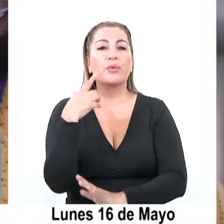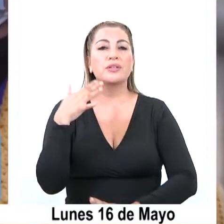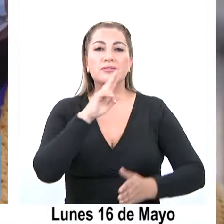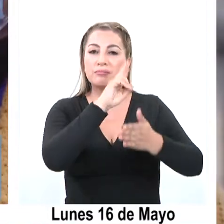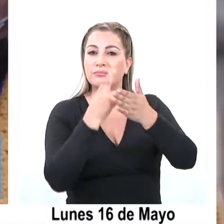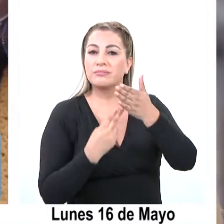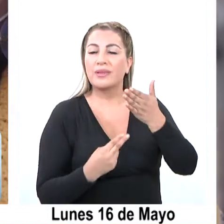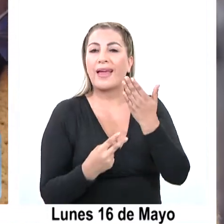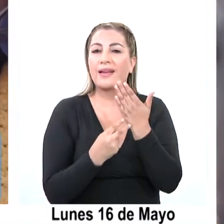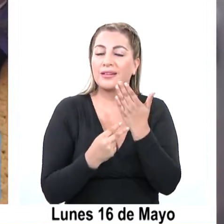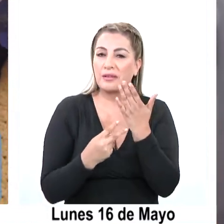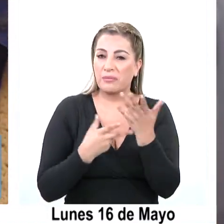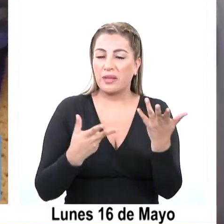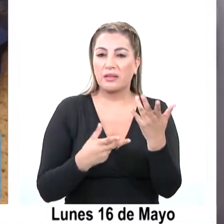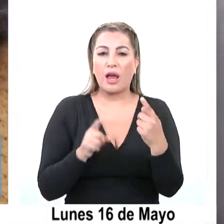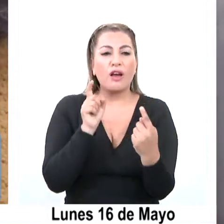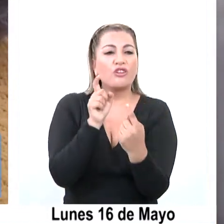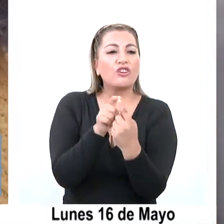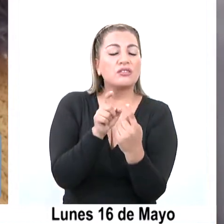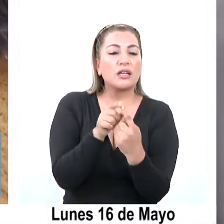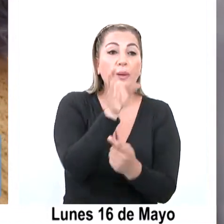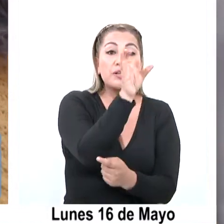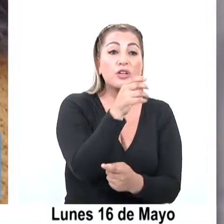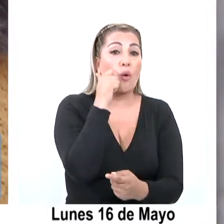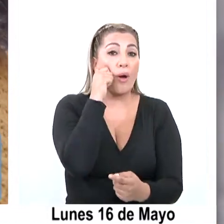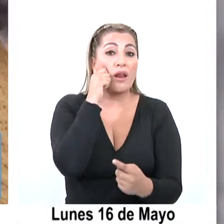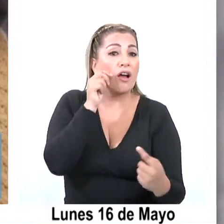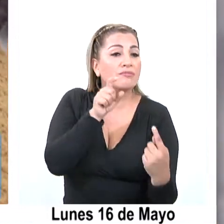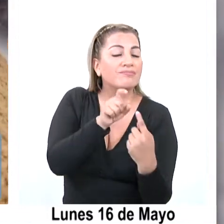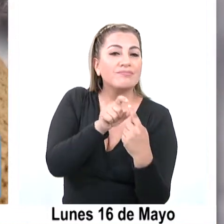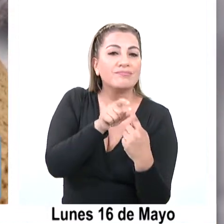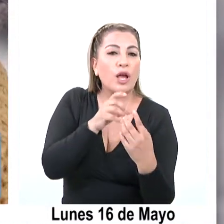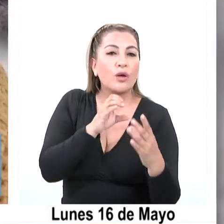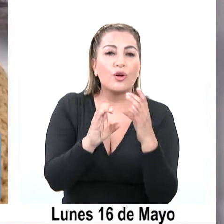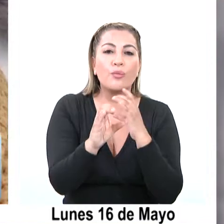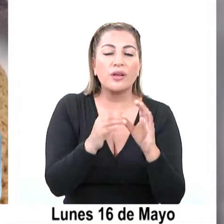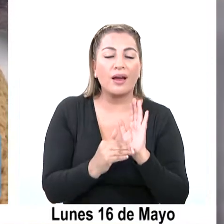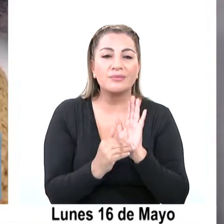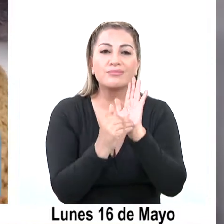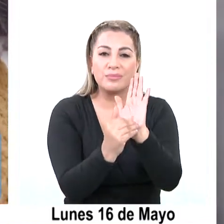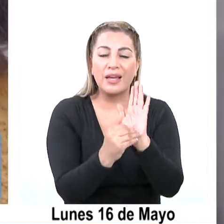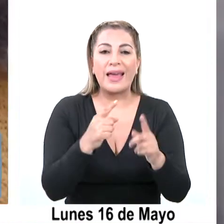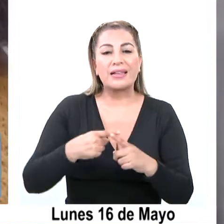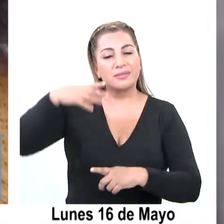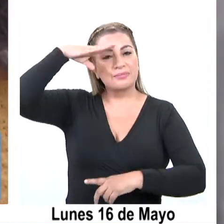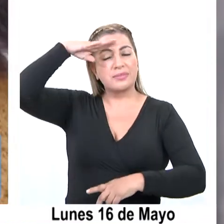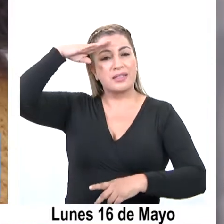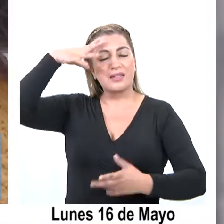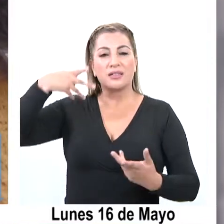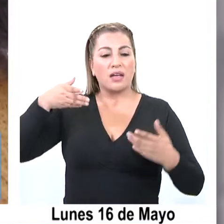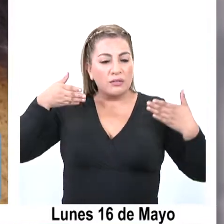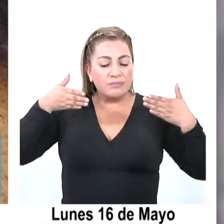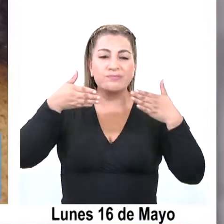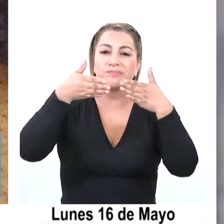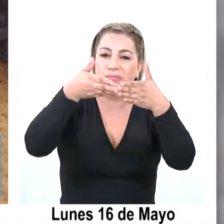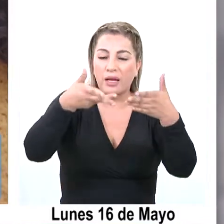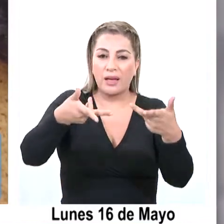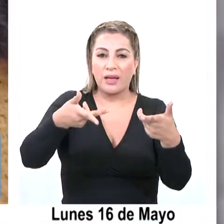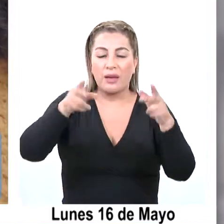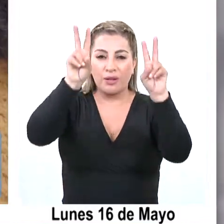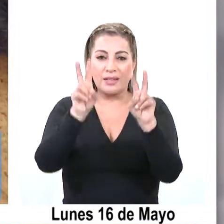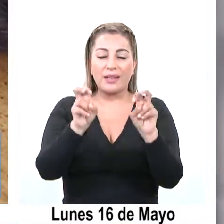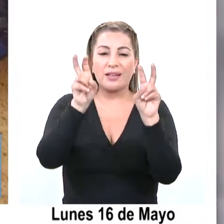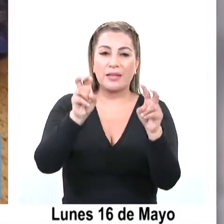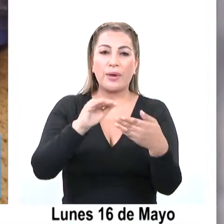arte también como una herramienta de conectar a las personas, de comunicar. La experiencia se centra bastante en el